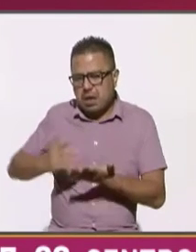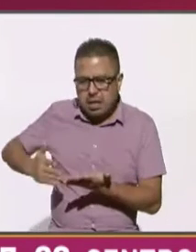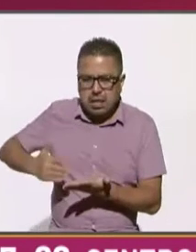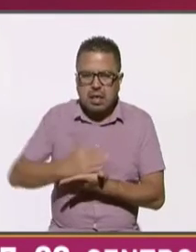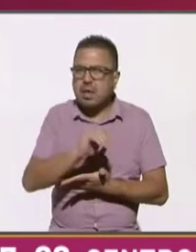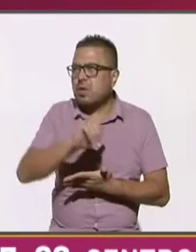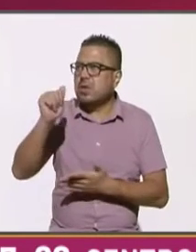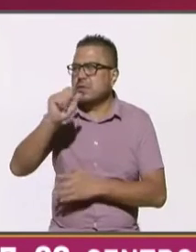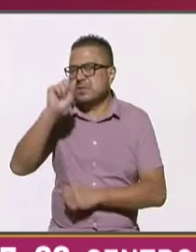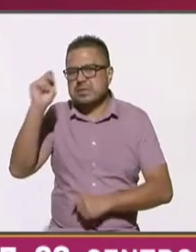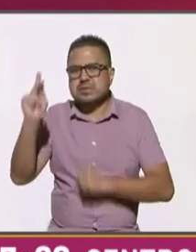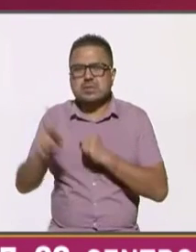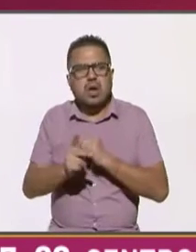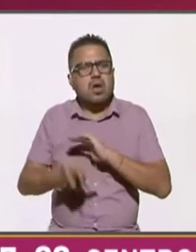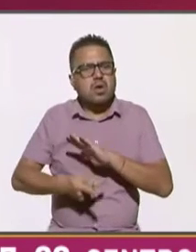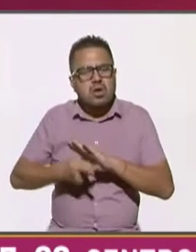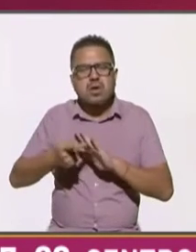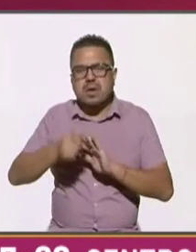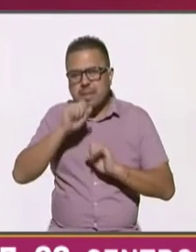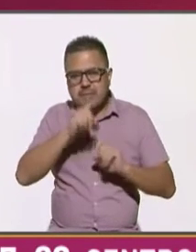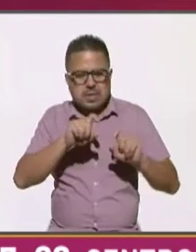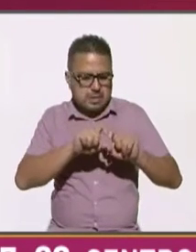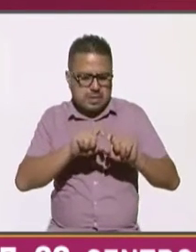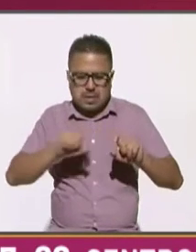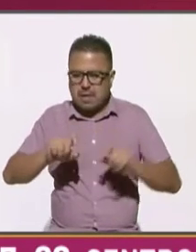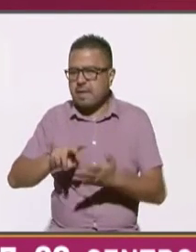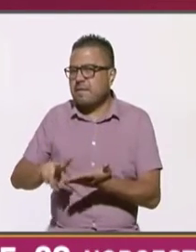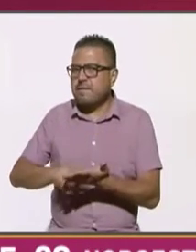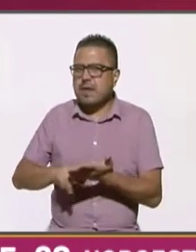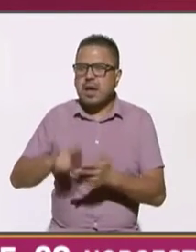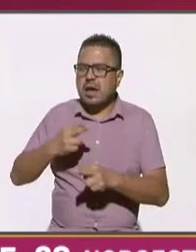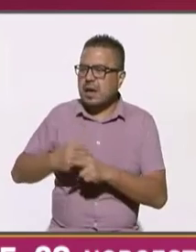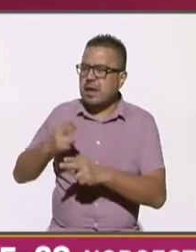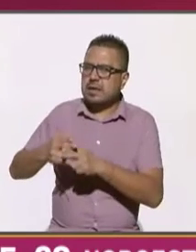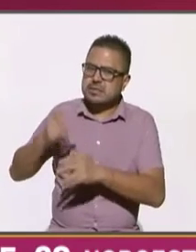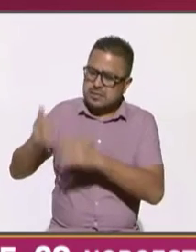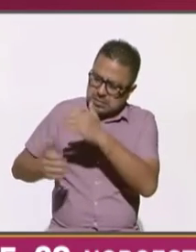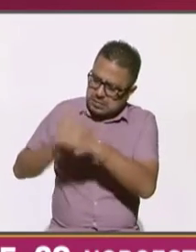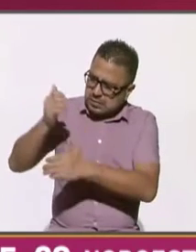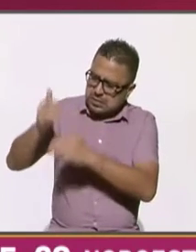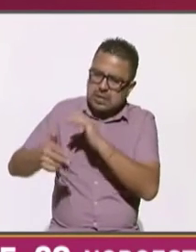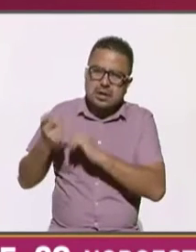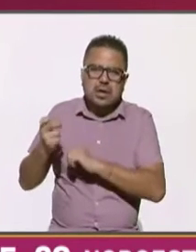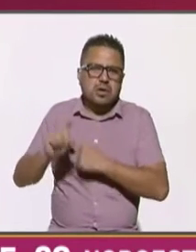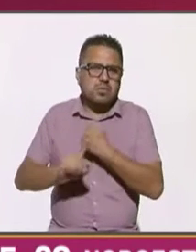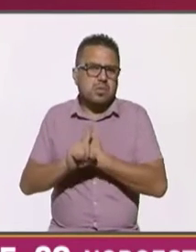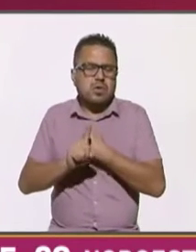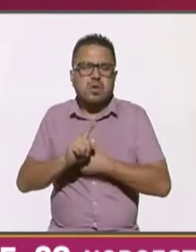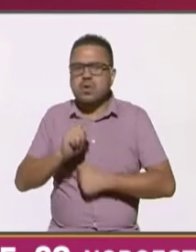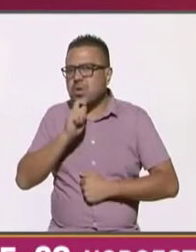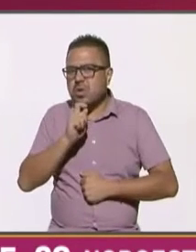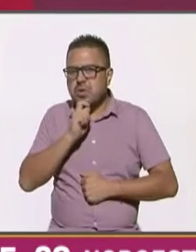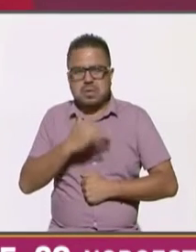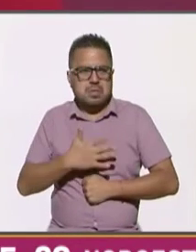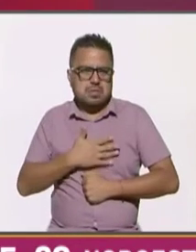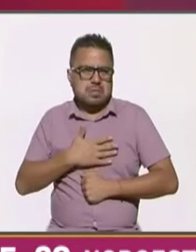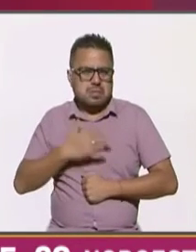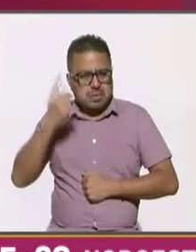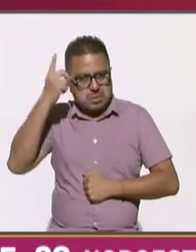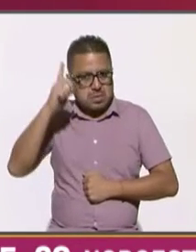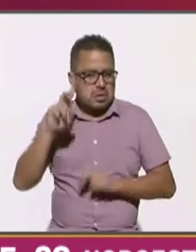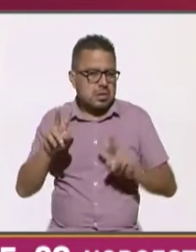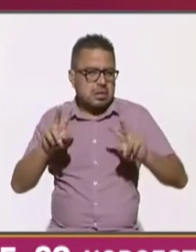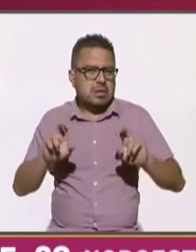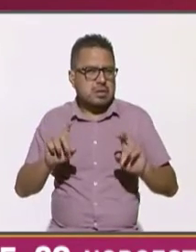por otros países nuevamente la barra verde hasta el final hasta abajo venían los problemas de ucrania no son asunto nuestro y no debemos